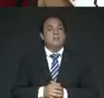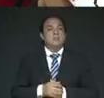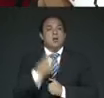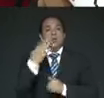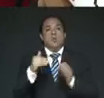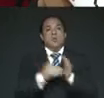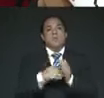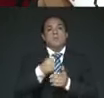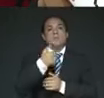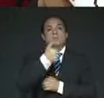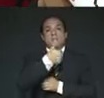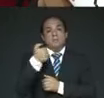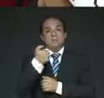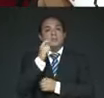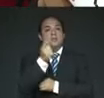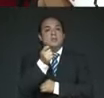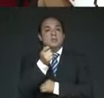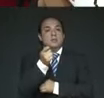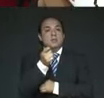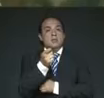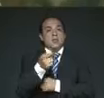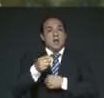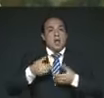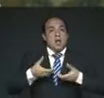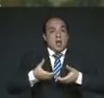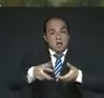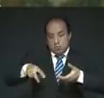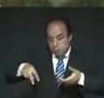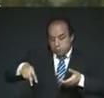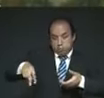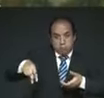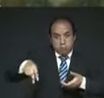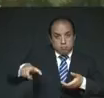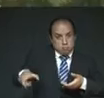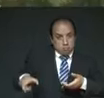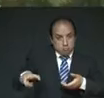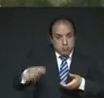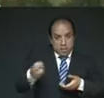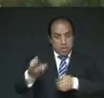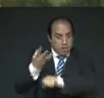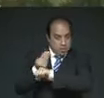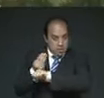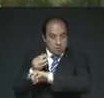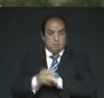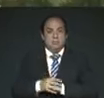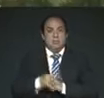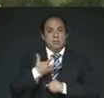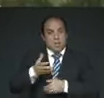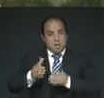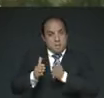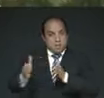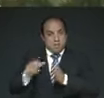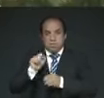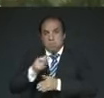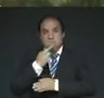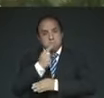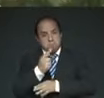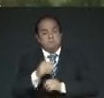4.600 corresponden a banquetas, que incluyen también una expansión de estas, no solamente la mejora, sino también la expansión.